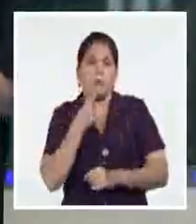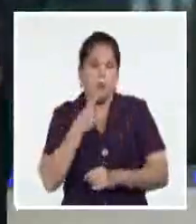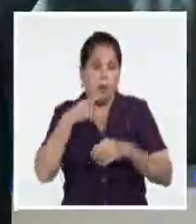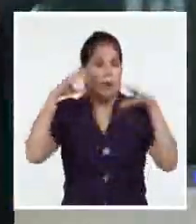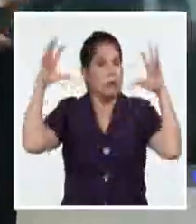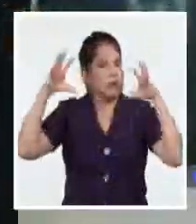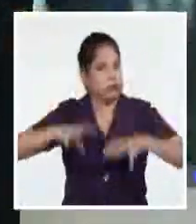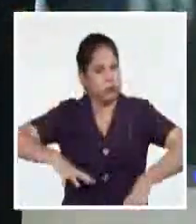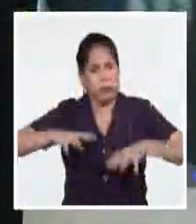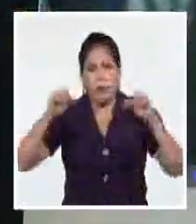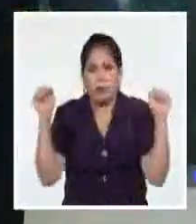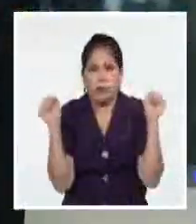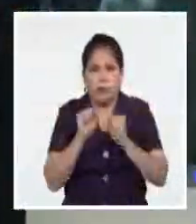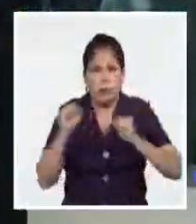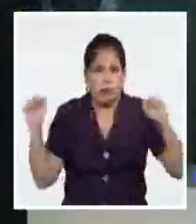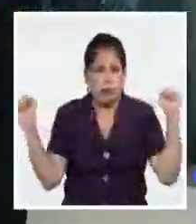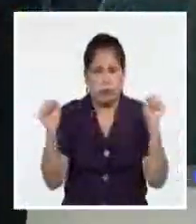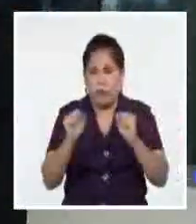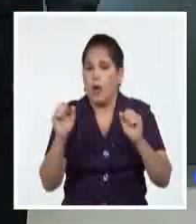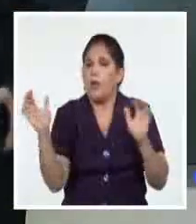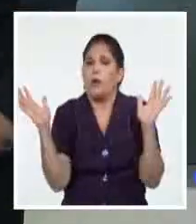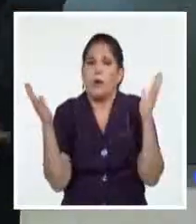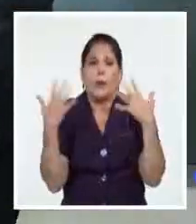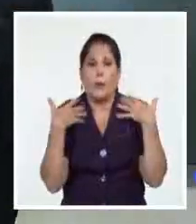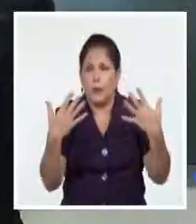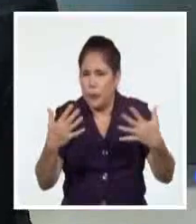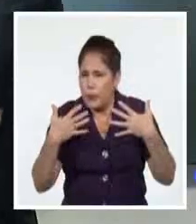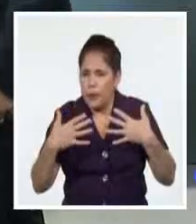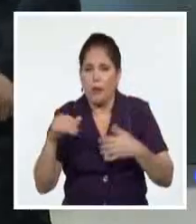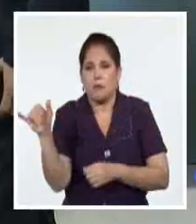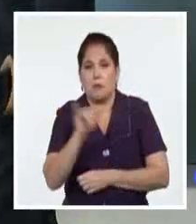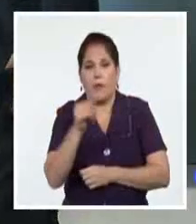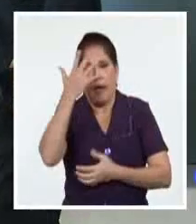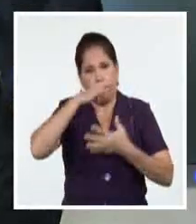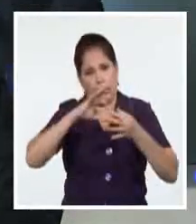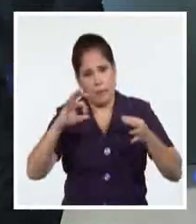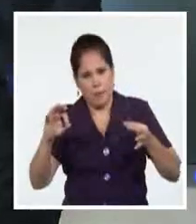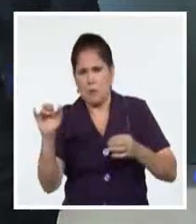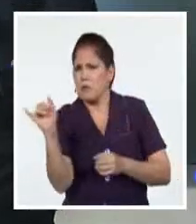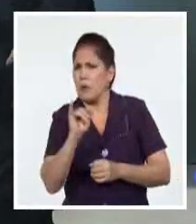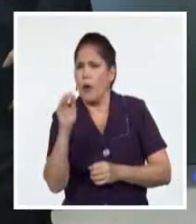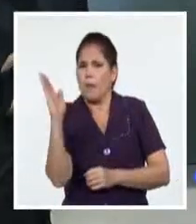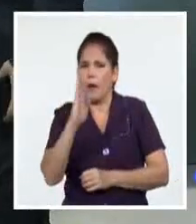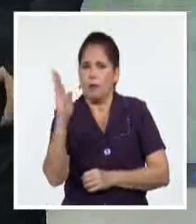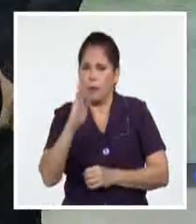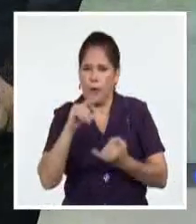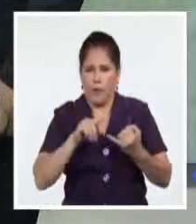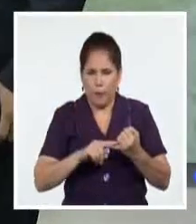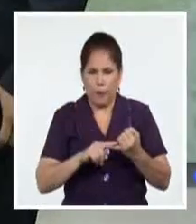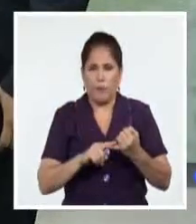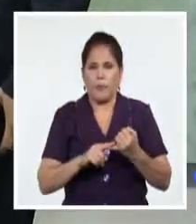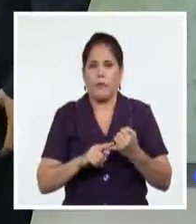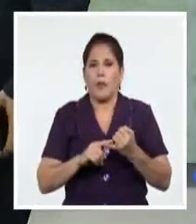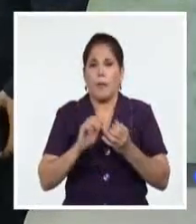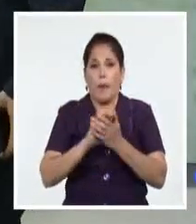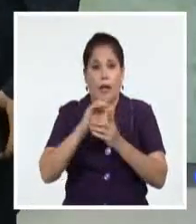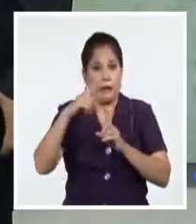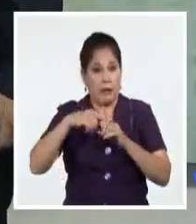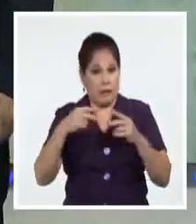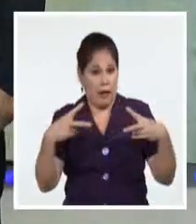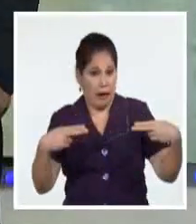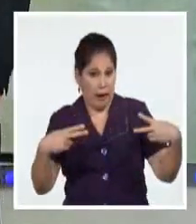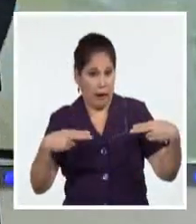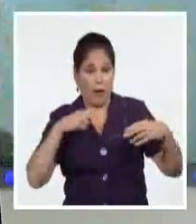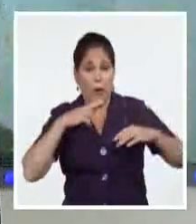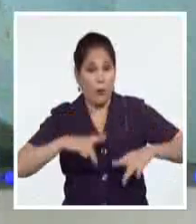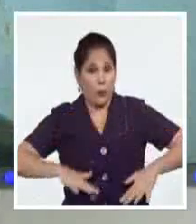sintiendo en otros territorios. Comparto las imágenes de Artemisa, también de Batabanó y de Cárdenas en Matanzas, donde hubo